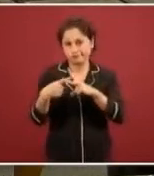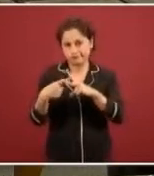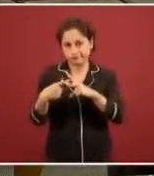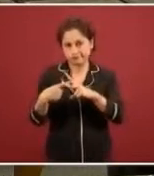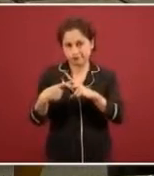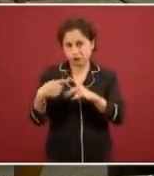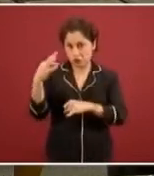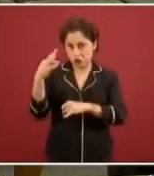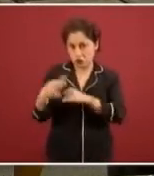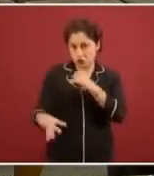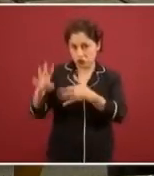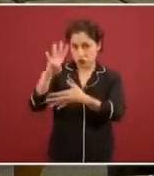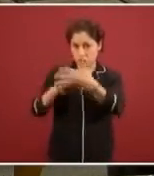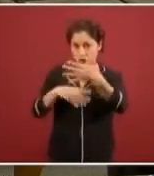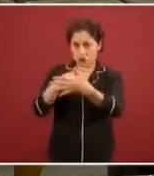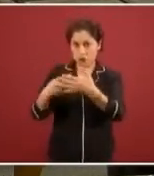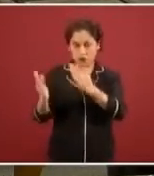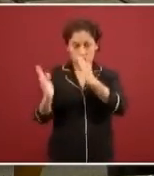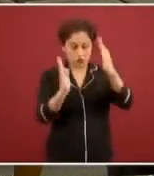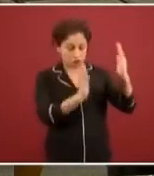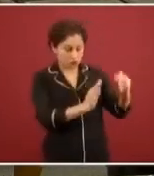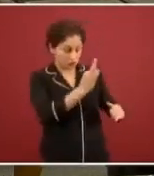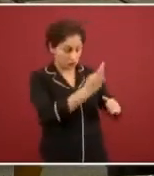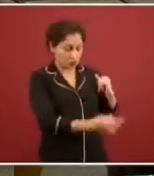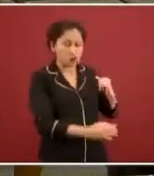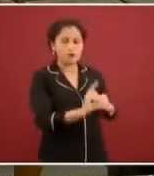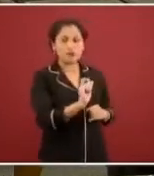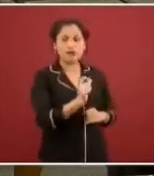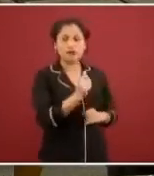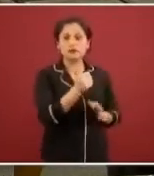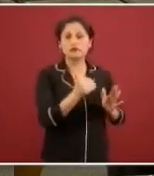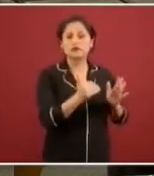está la suma, 26 mil 519 casos.